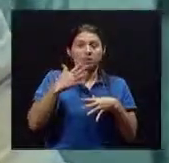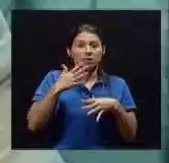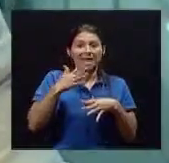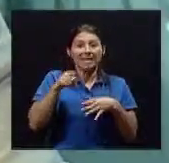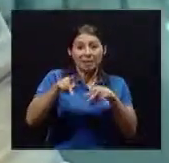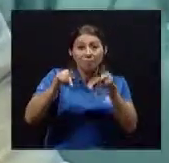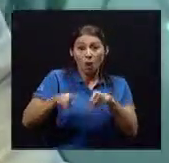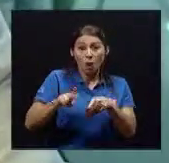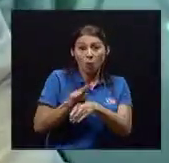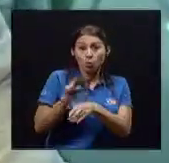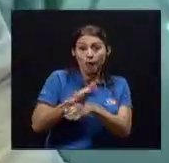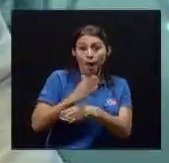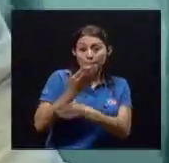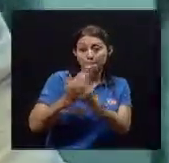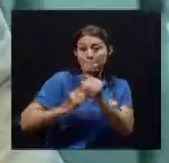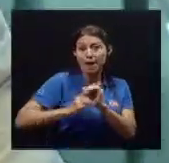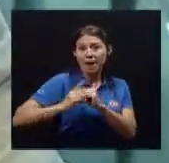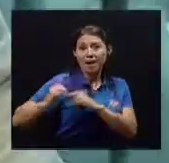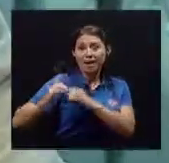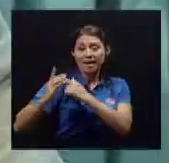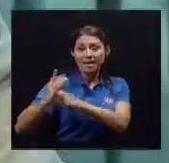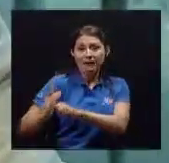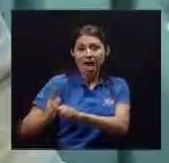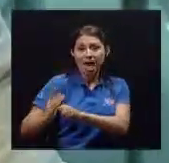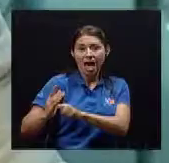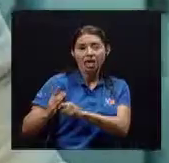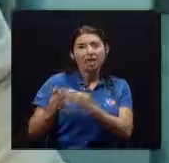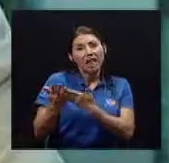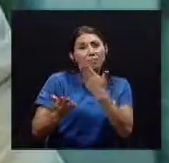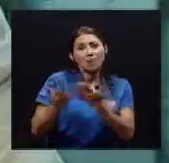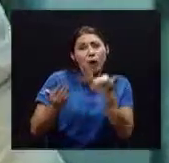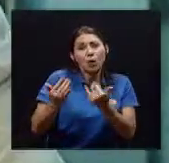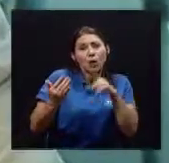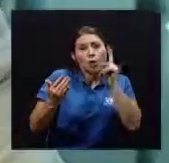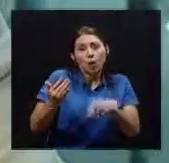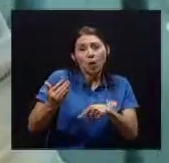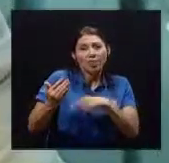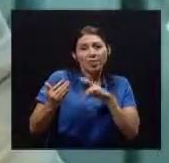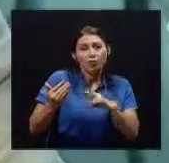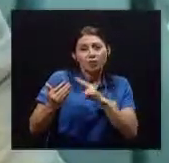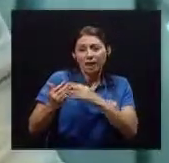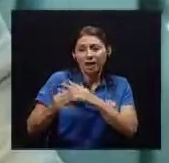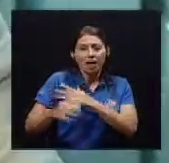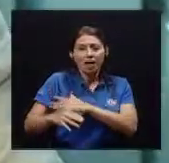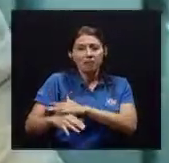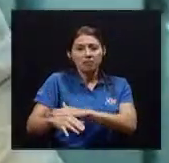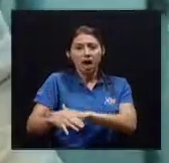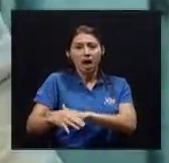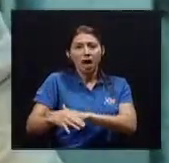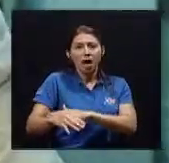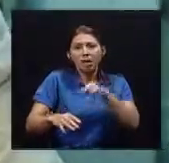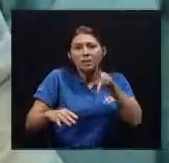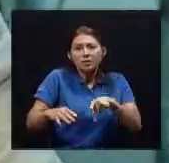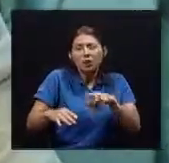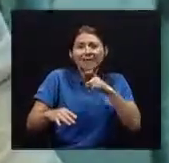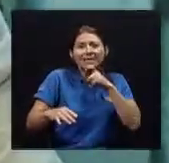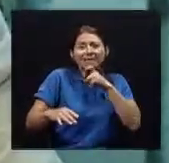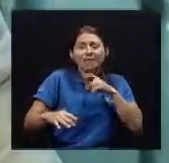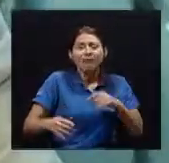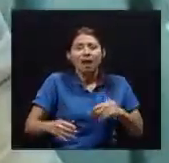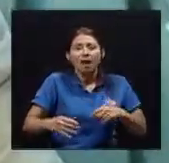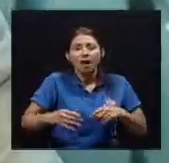Le afecta La motora Del lado derecho La higiene oral Se ve afectada Porque la persona Le va a costar